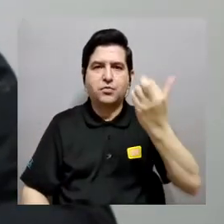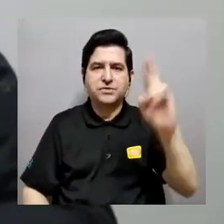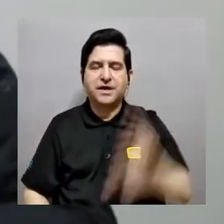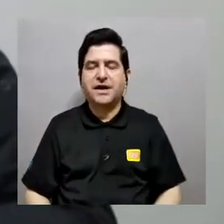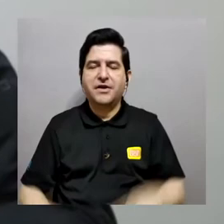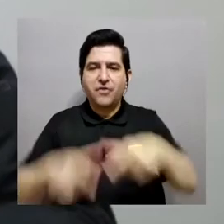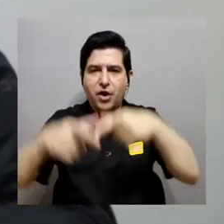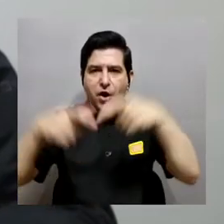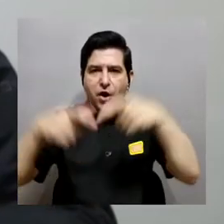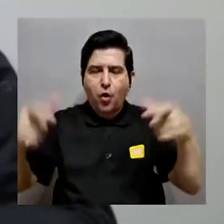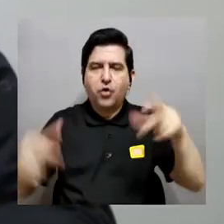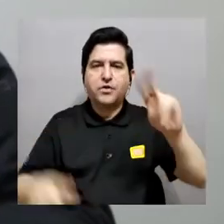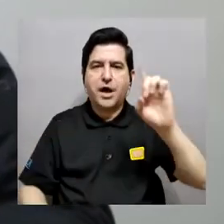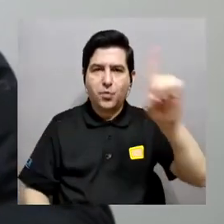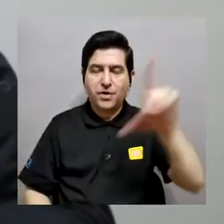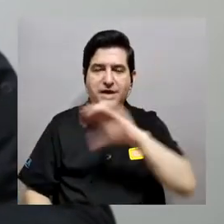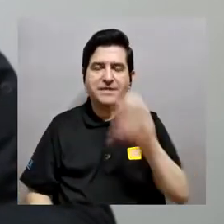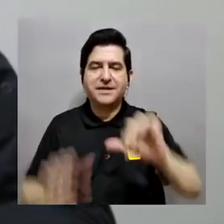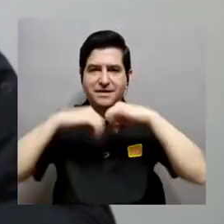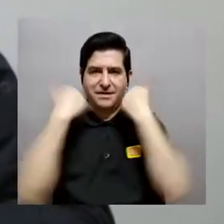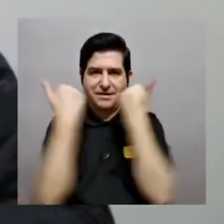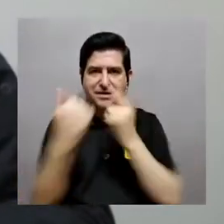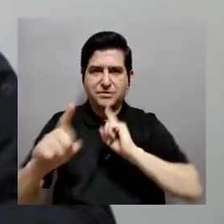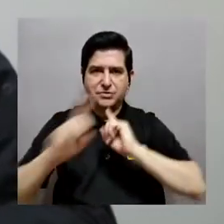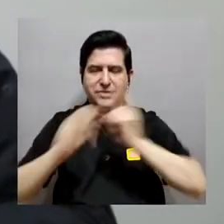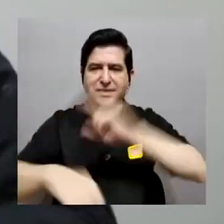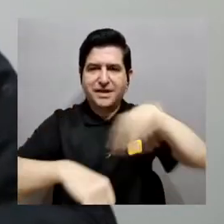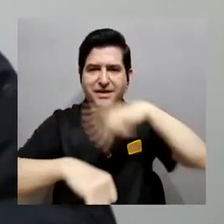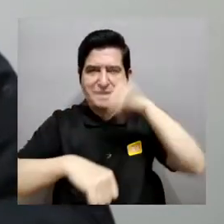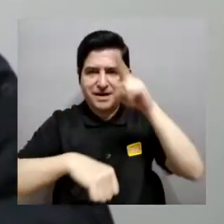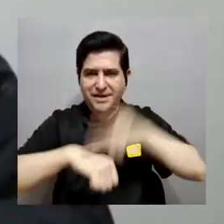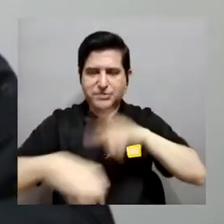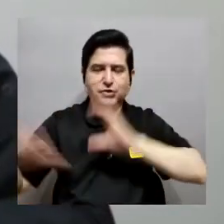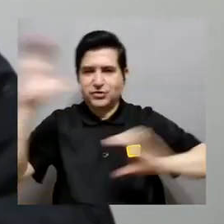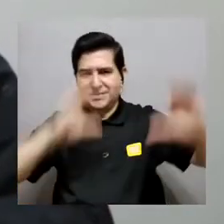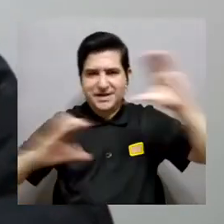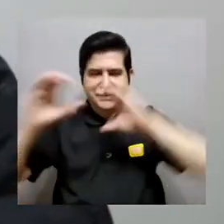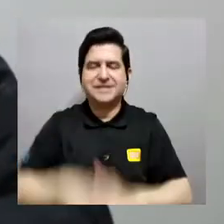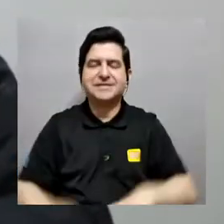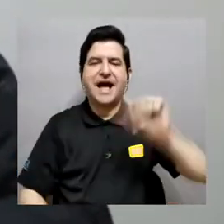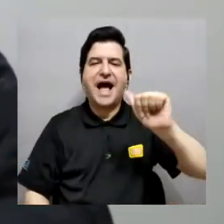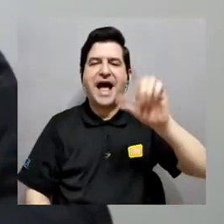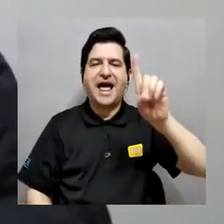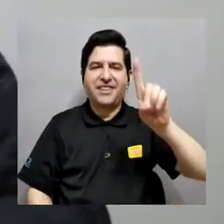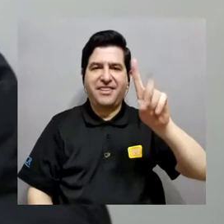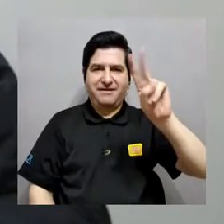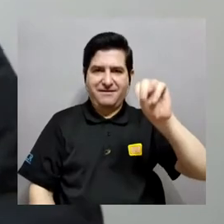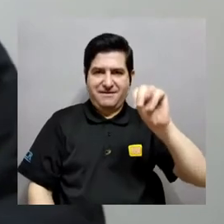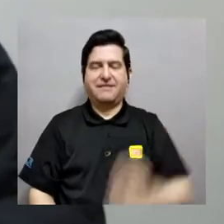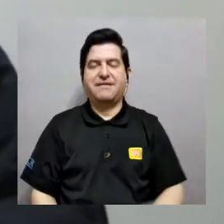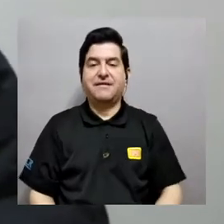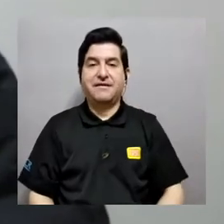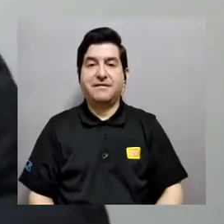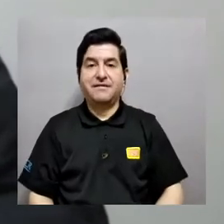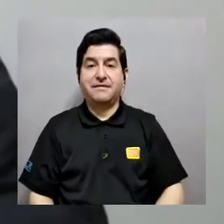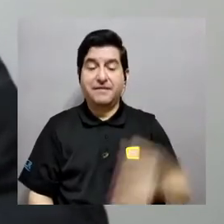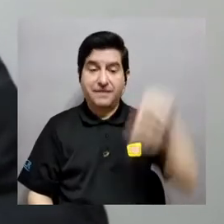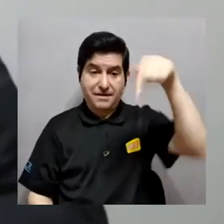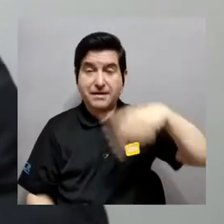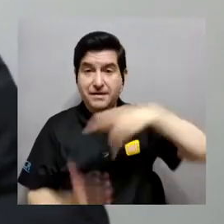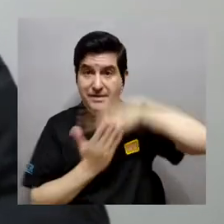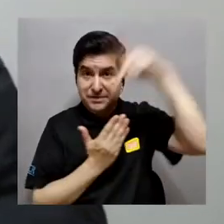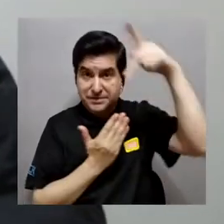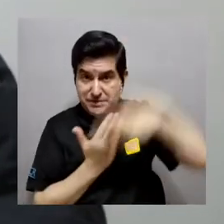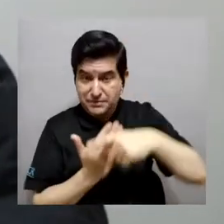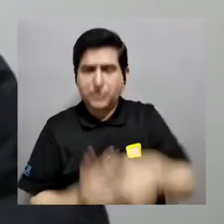Onda UNED y la Asociación de la Ciencia Nacional de la Ciencia y ADN. Y en este espacio Divulga